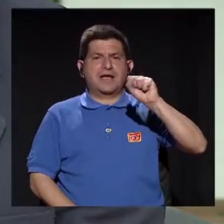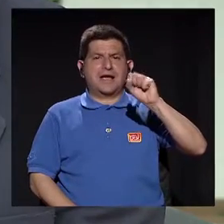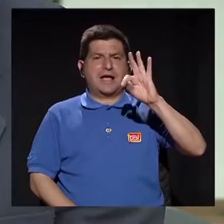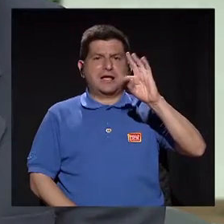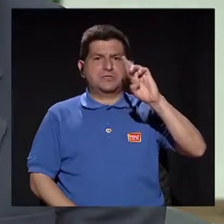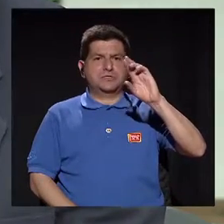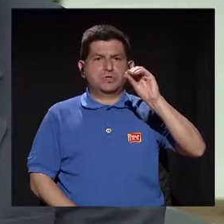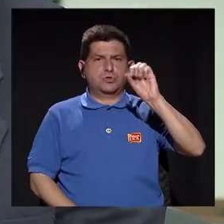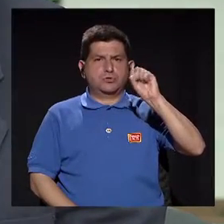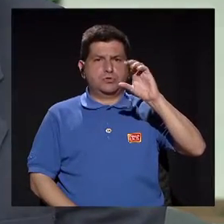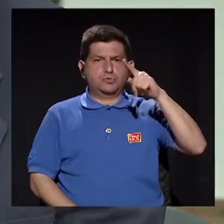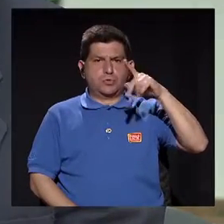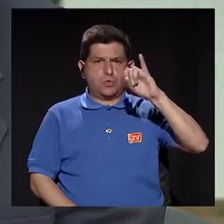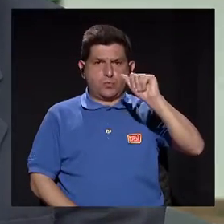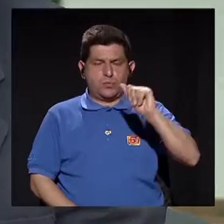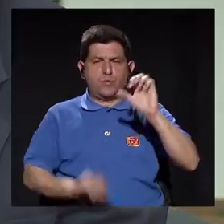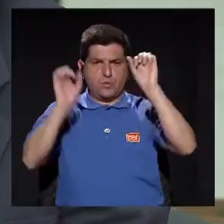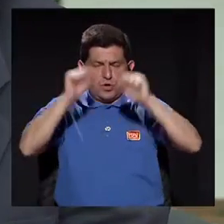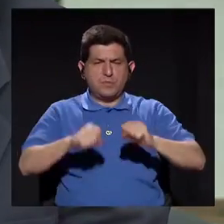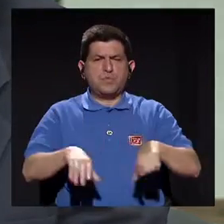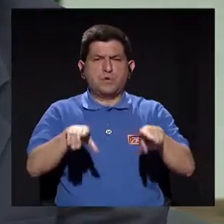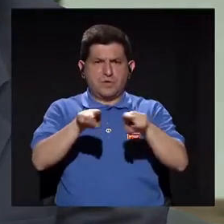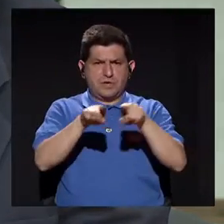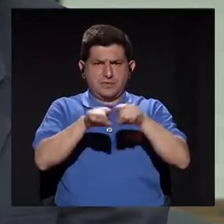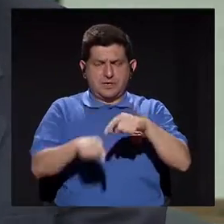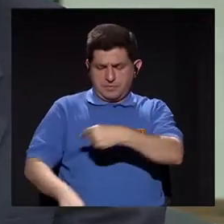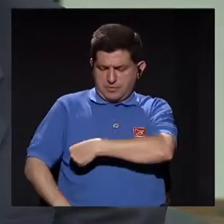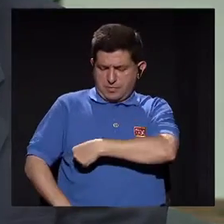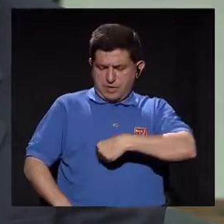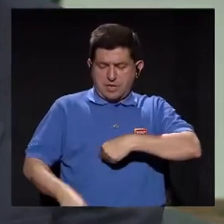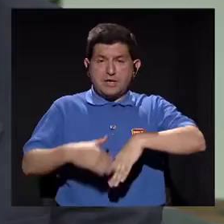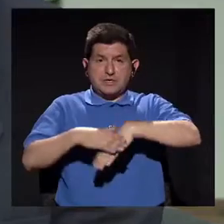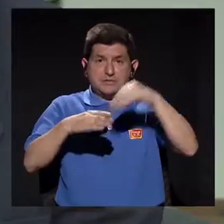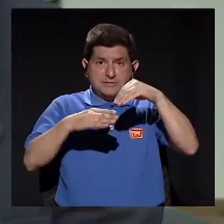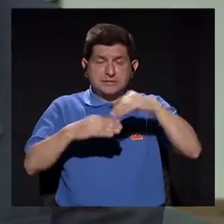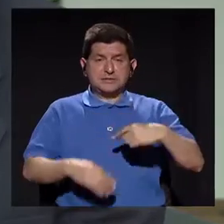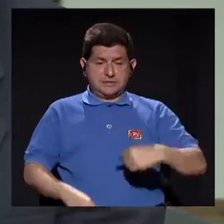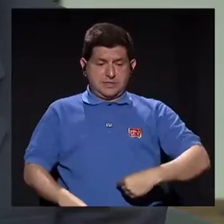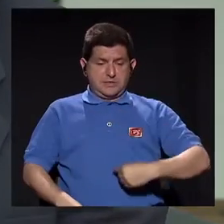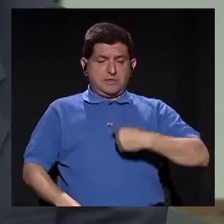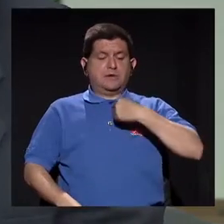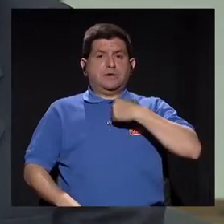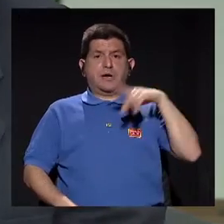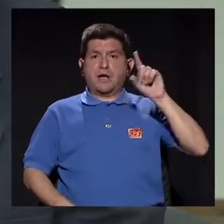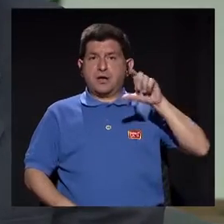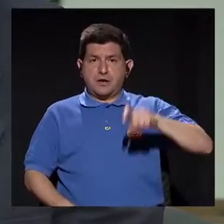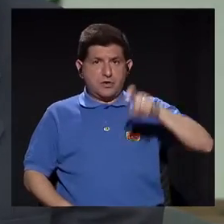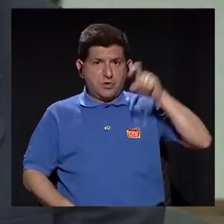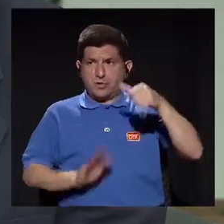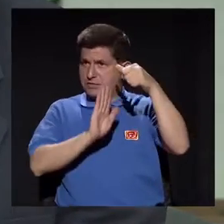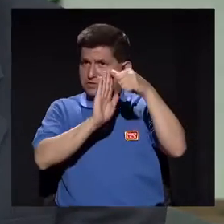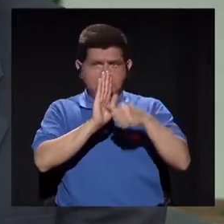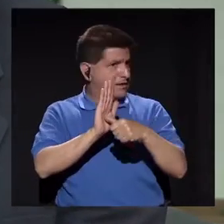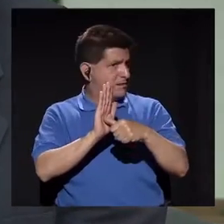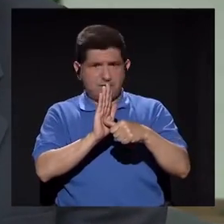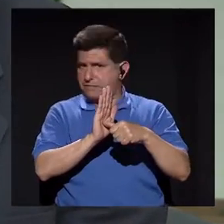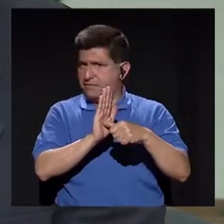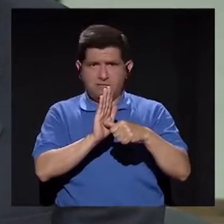y caemos a cavidad peritoneal y podemos sacar la vesícula por el estómago sin hacer una incisión en piel.